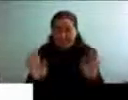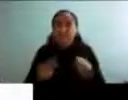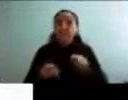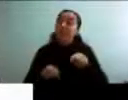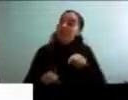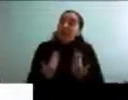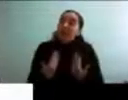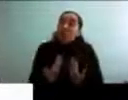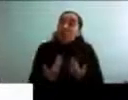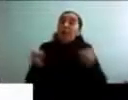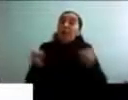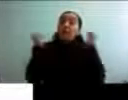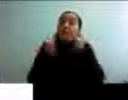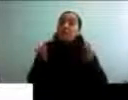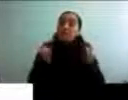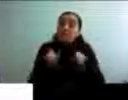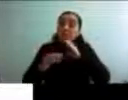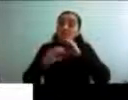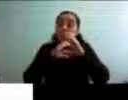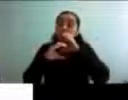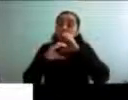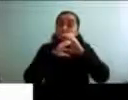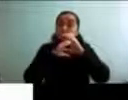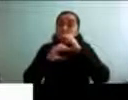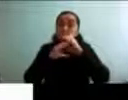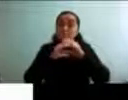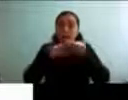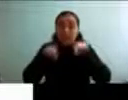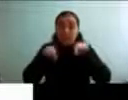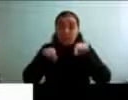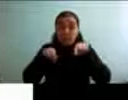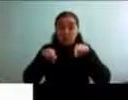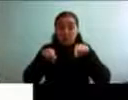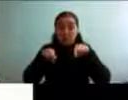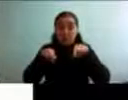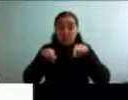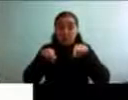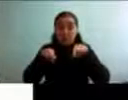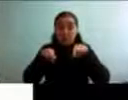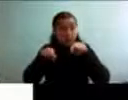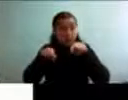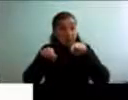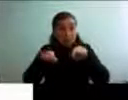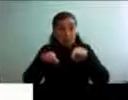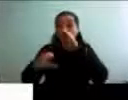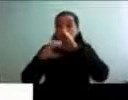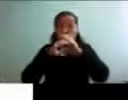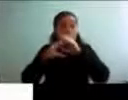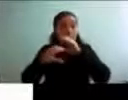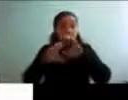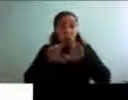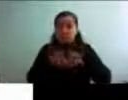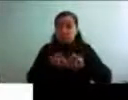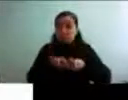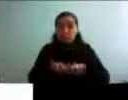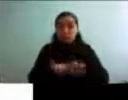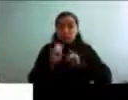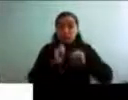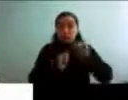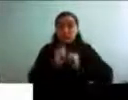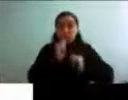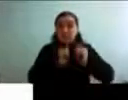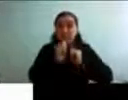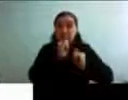esta forma de comunicación, ¿no? Esto que estamos haciendo ahora, ¿no? Nos estamos comunicando por vía remota, ¿no?